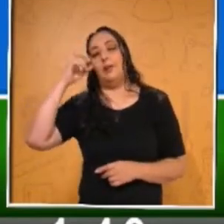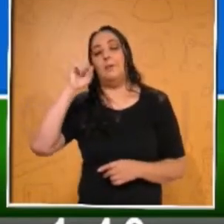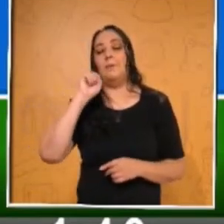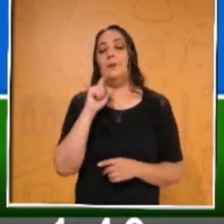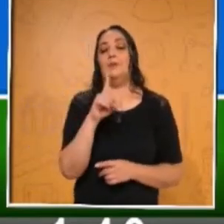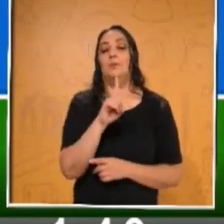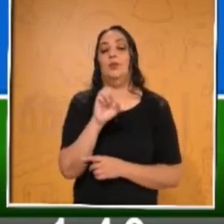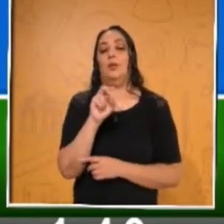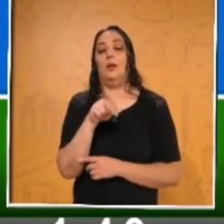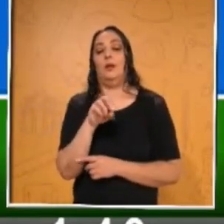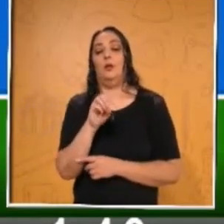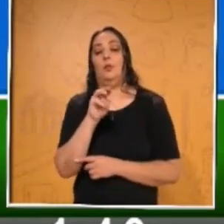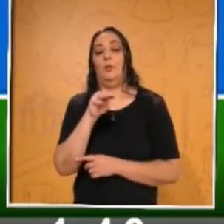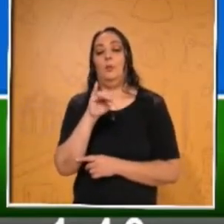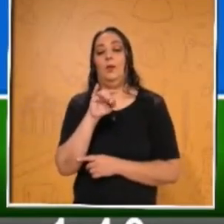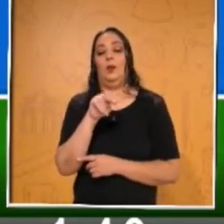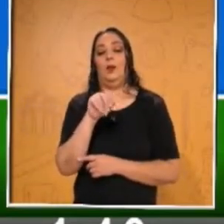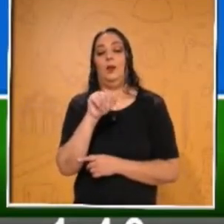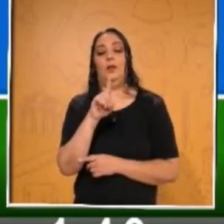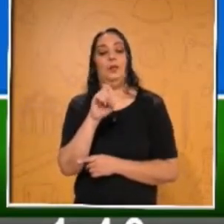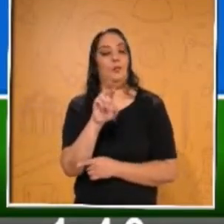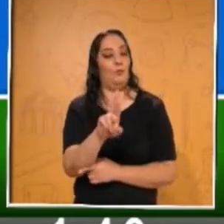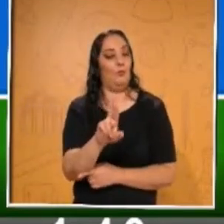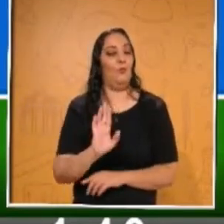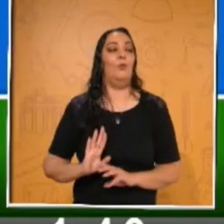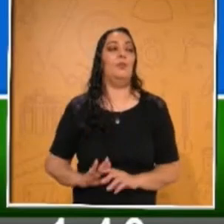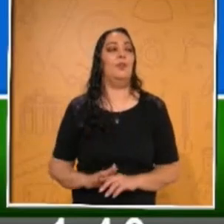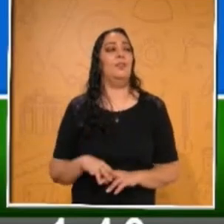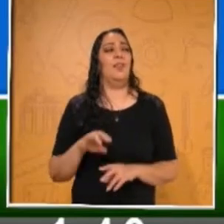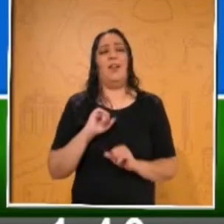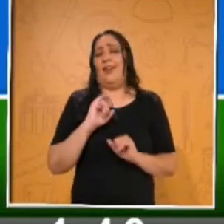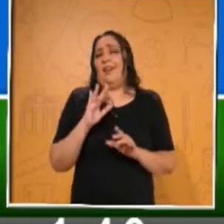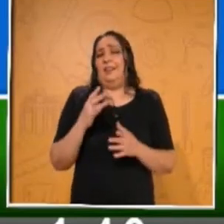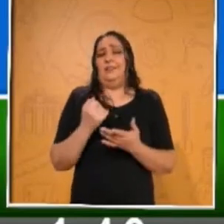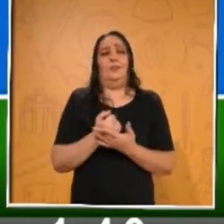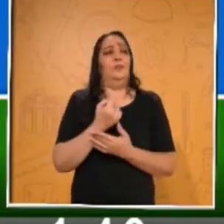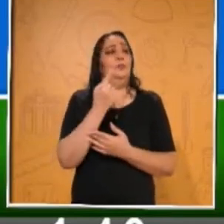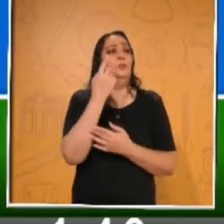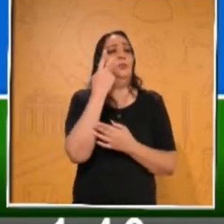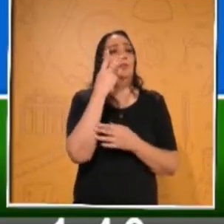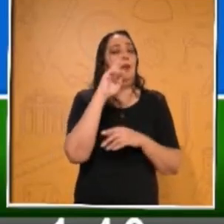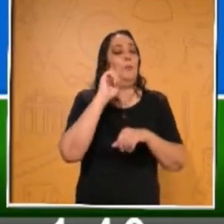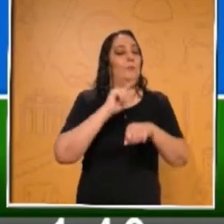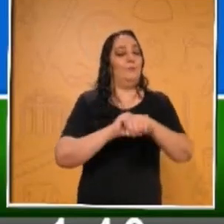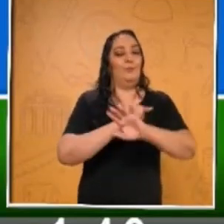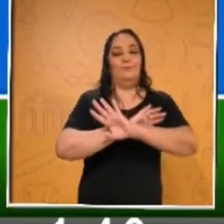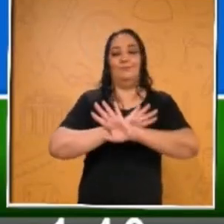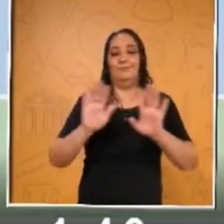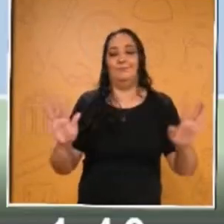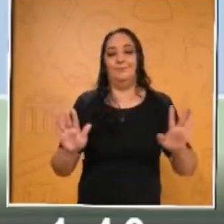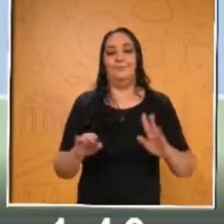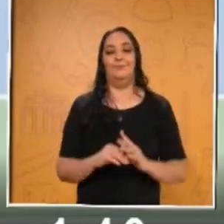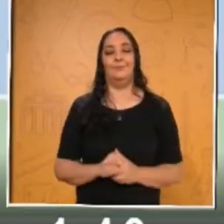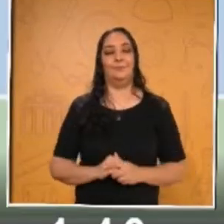rápido que una calculadora, están contestando ellos. A ver, ya mero. Dos, uno, cero.